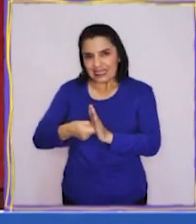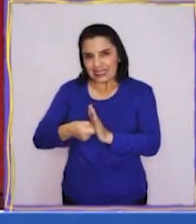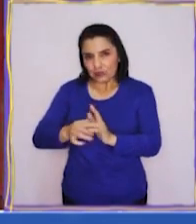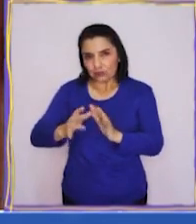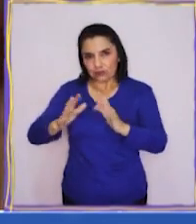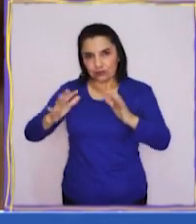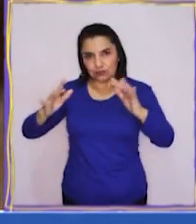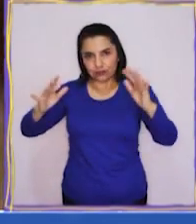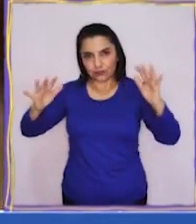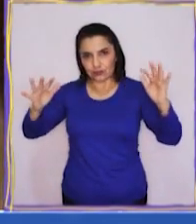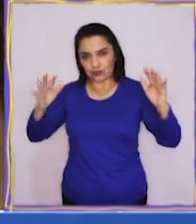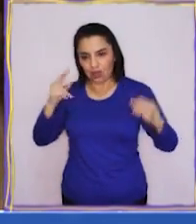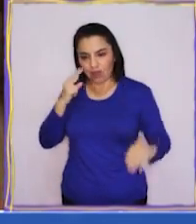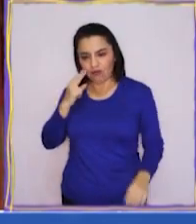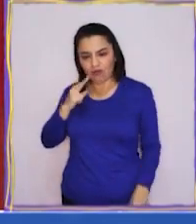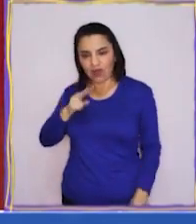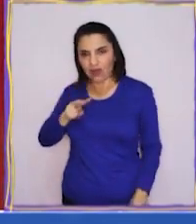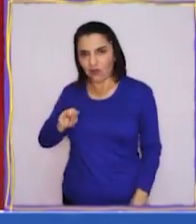Veamos qué hay adentro.